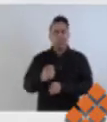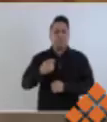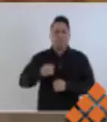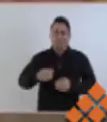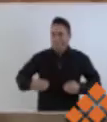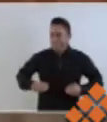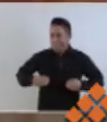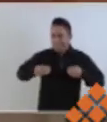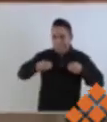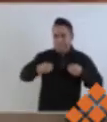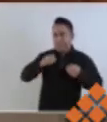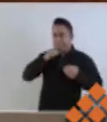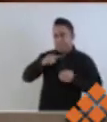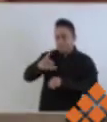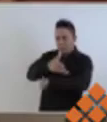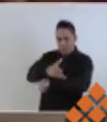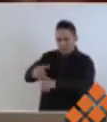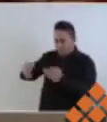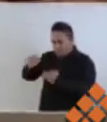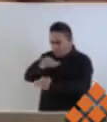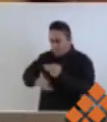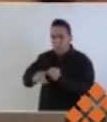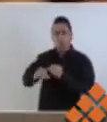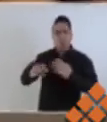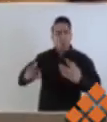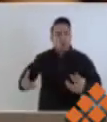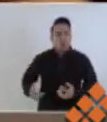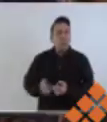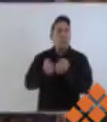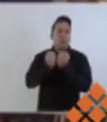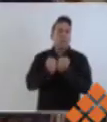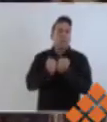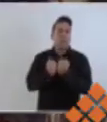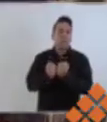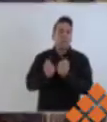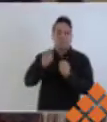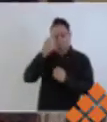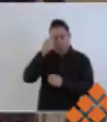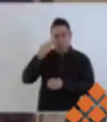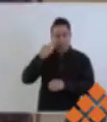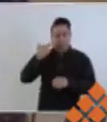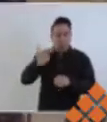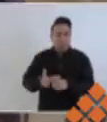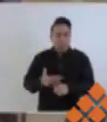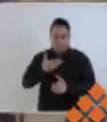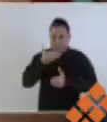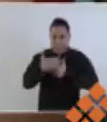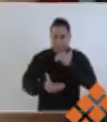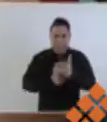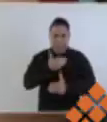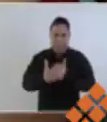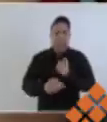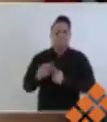es nuestra vida y la de nuestros seres queridos, pronto